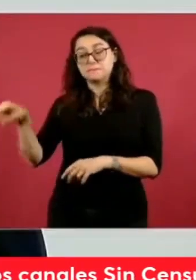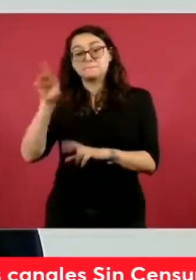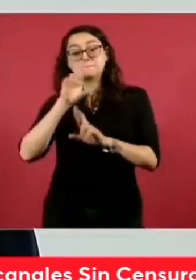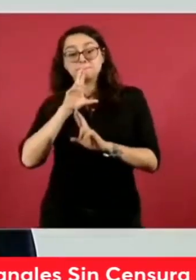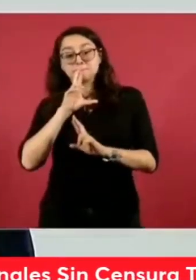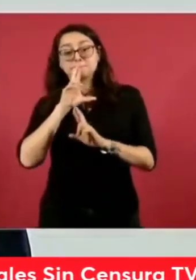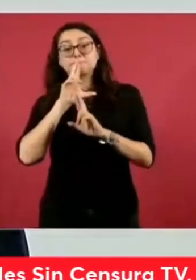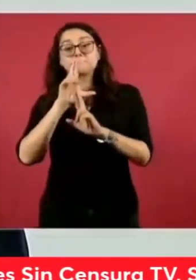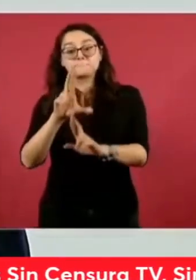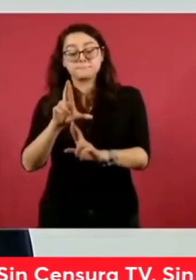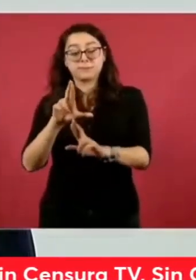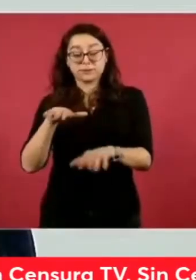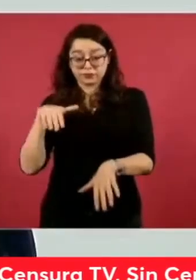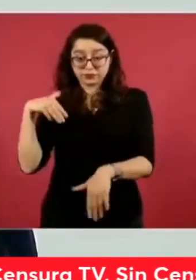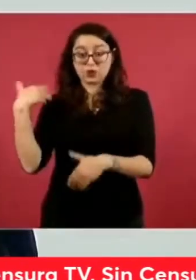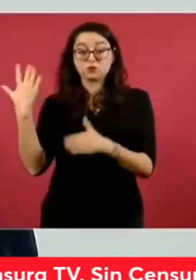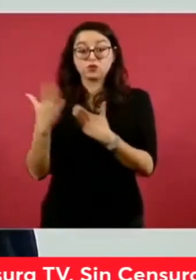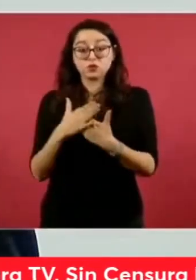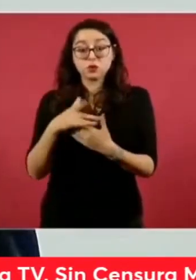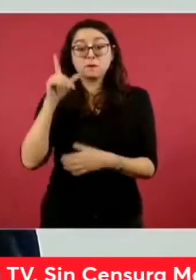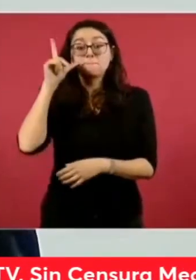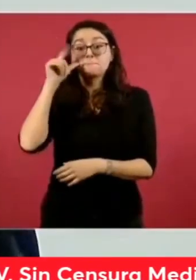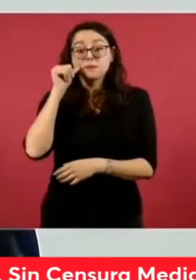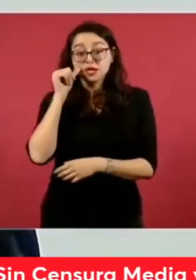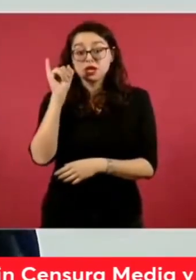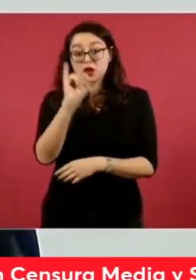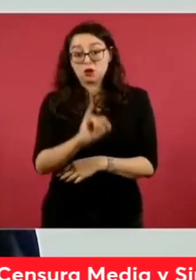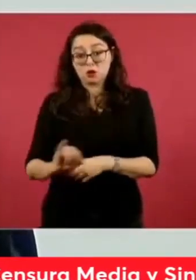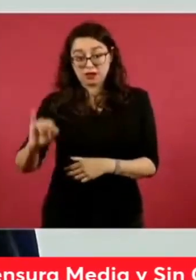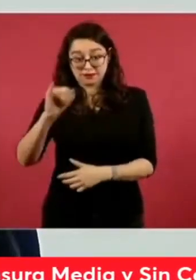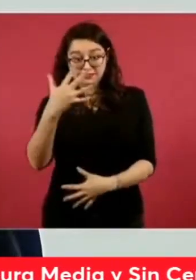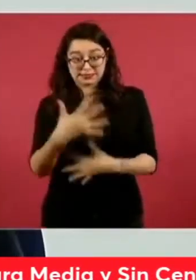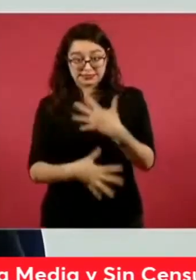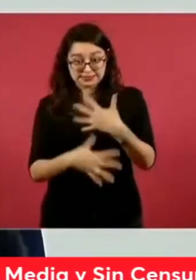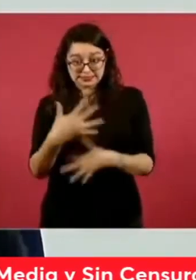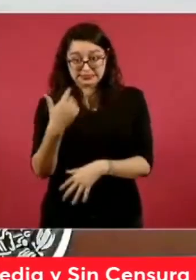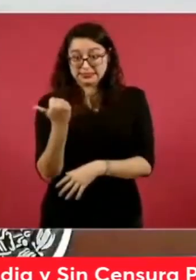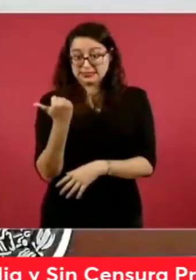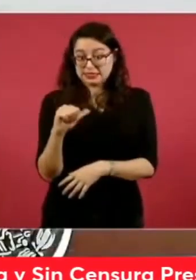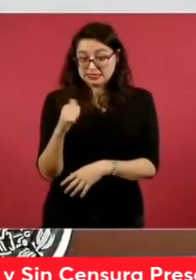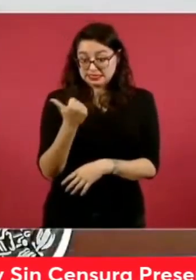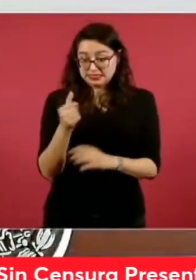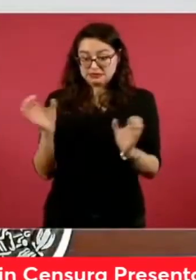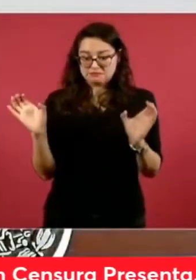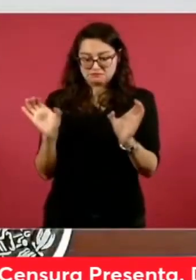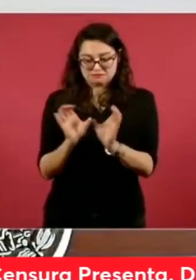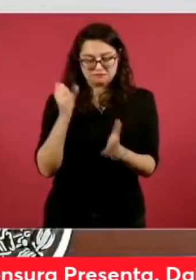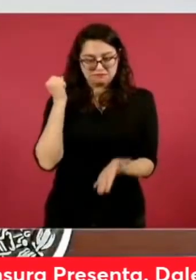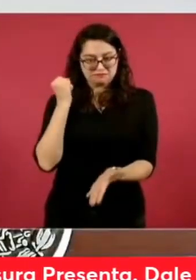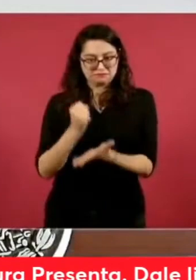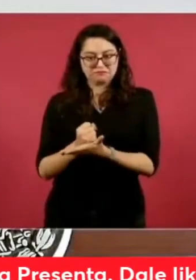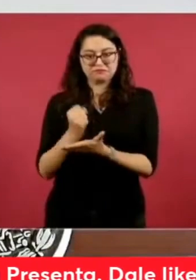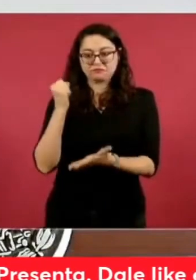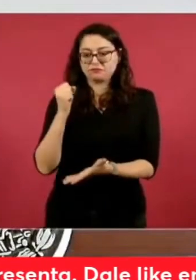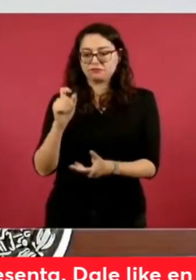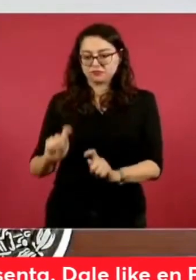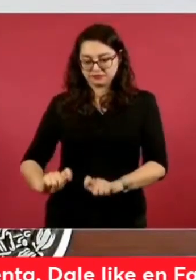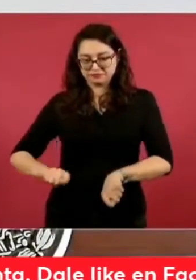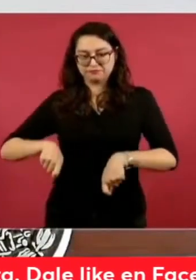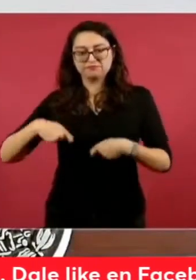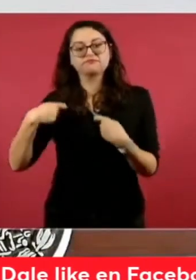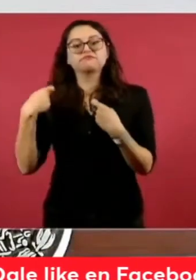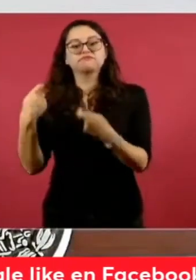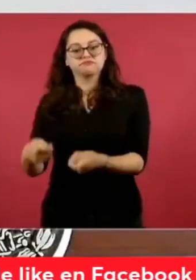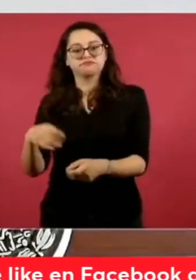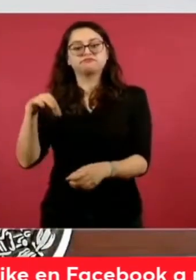se tiene previsto para mañana, jueves 15 de agosto, se haga la entrega de la constancia de mayoría por la